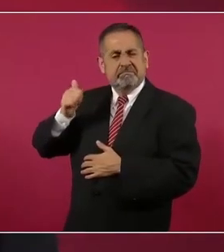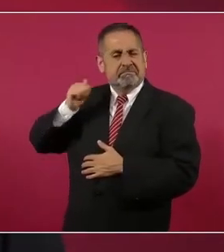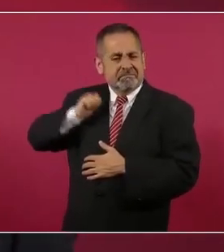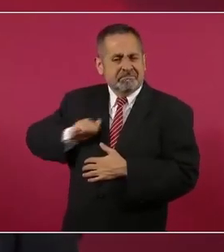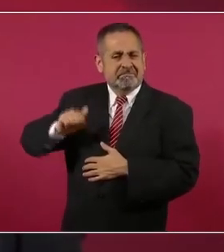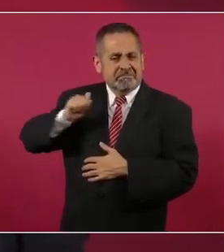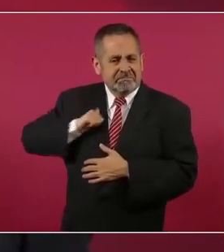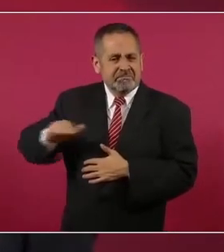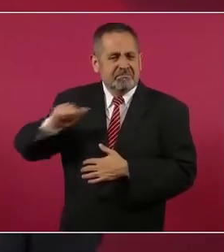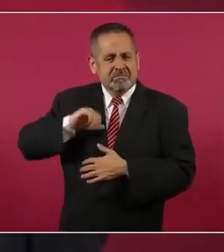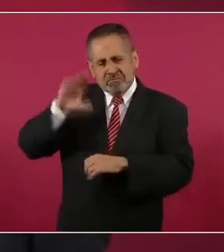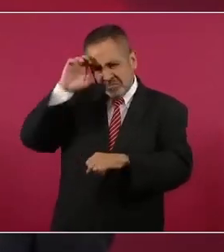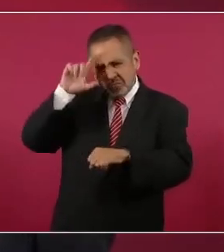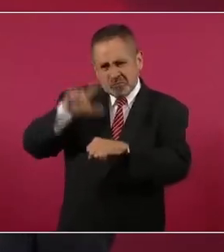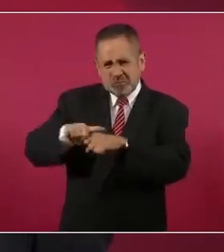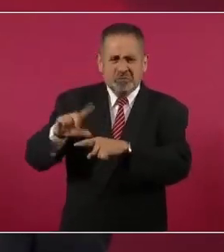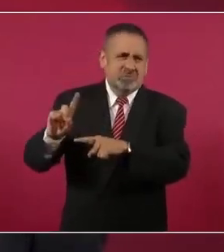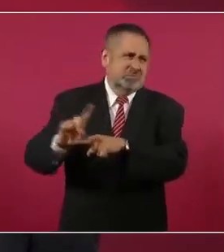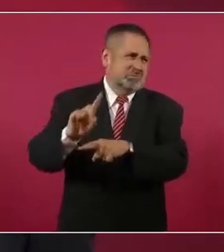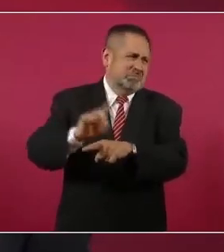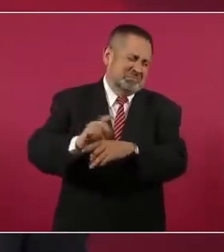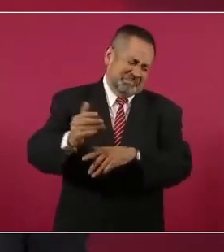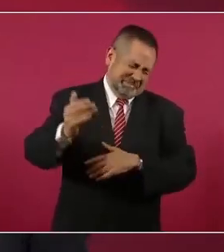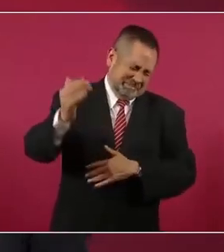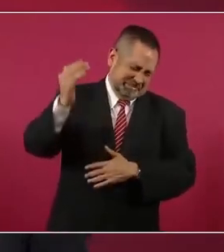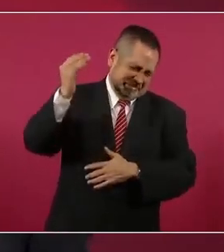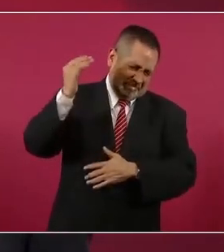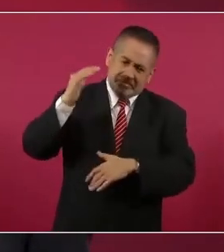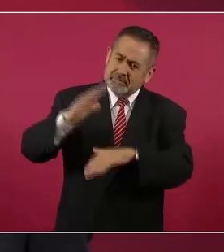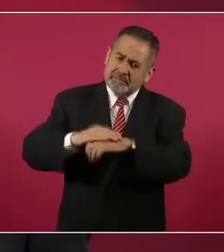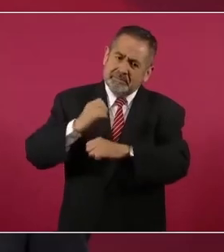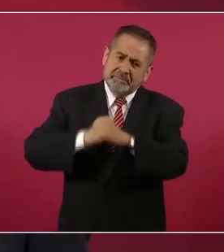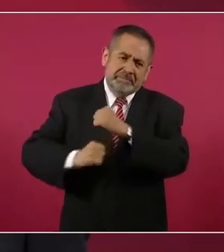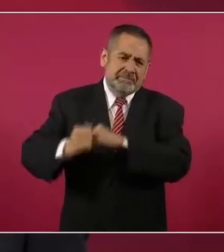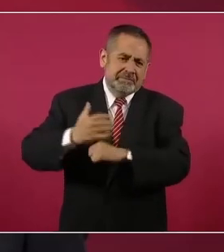porque México viene de lejos, de muy lejos,